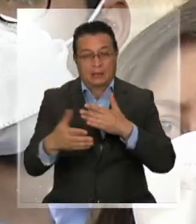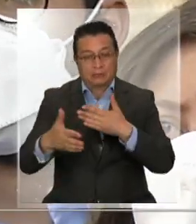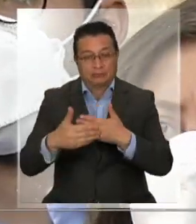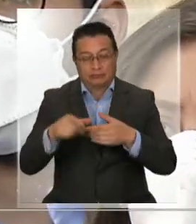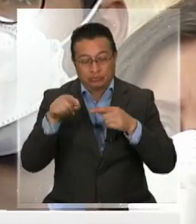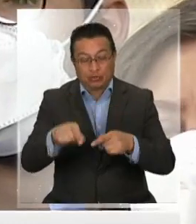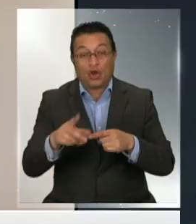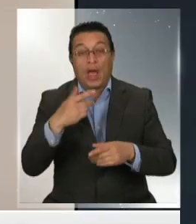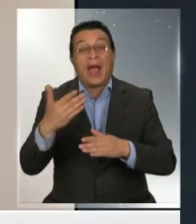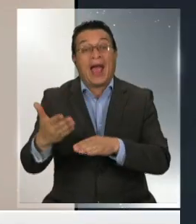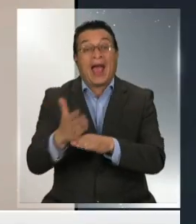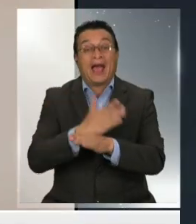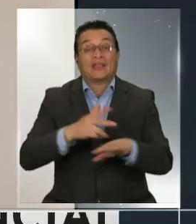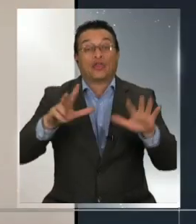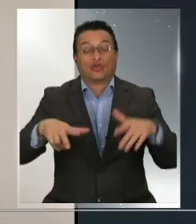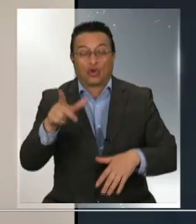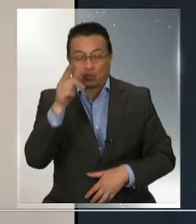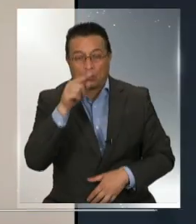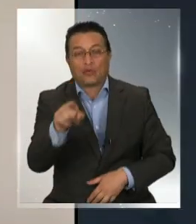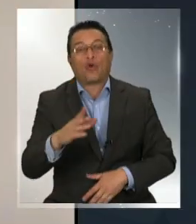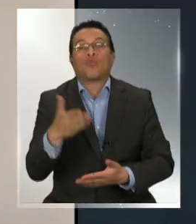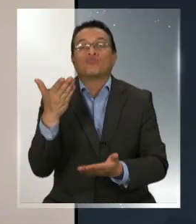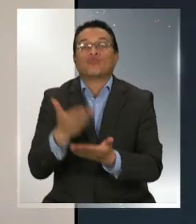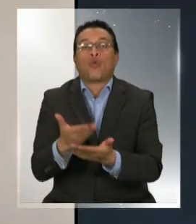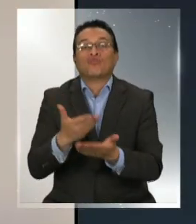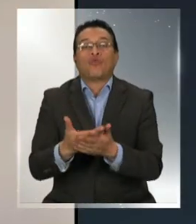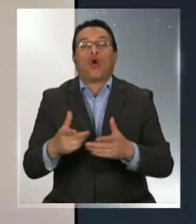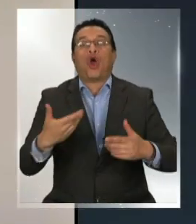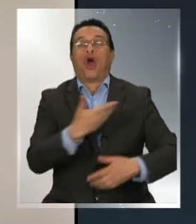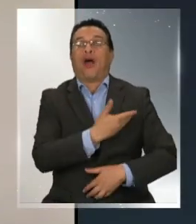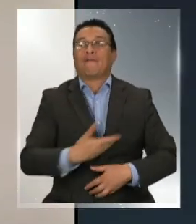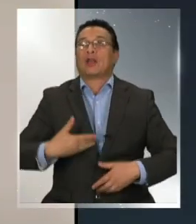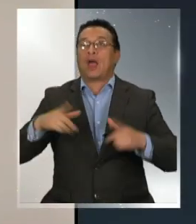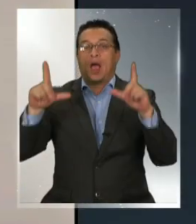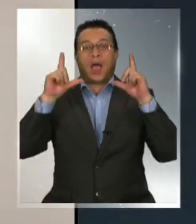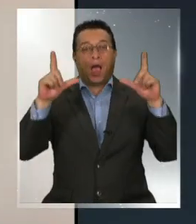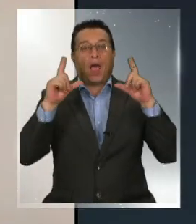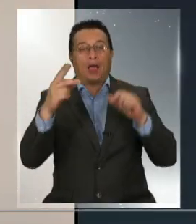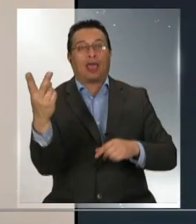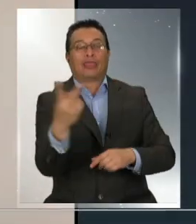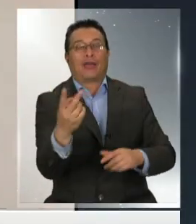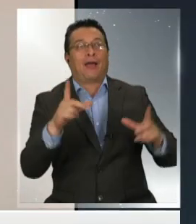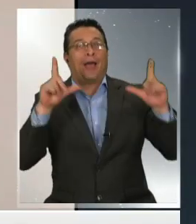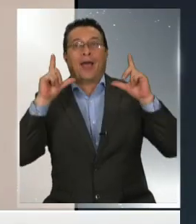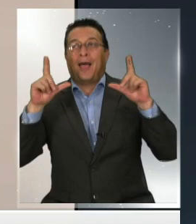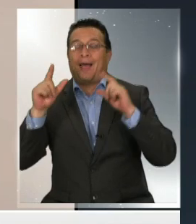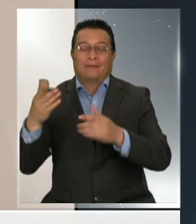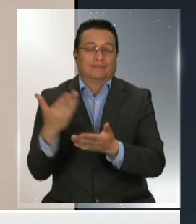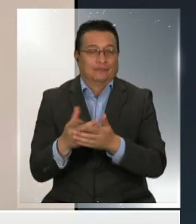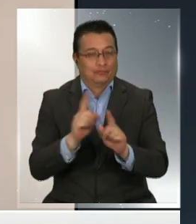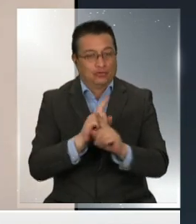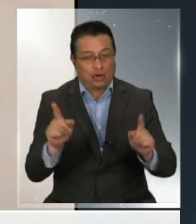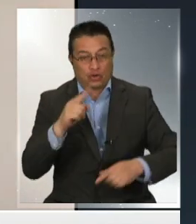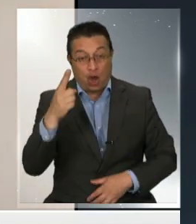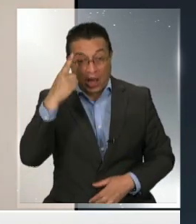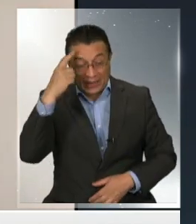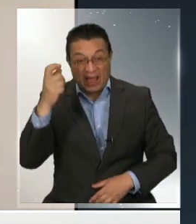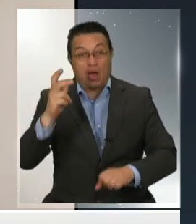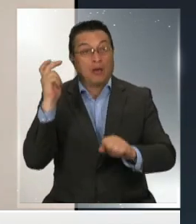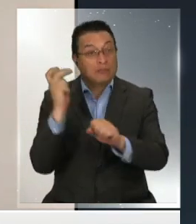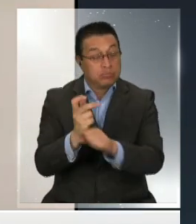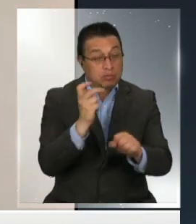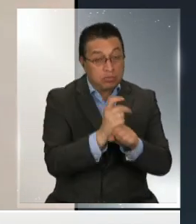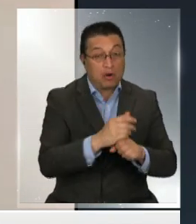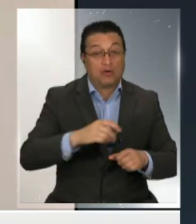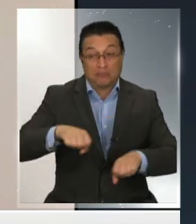del 18 de octubre. Dejen de utilizar al gobierno para hacer campaña electoral por sus dos candidatos. A quienes creen que, en cambio, saqueando o